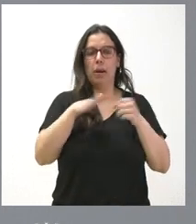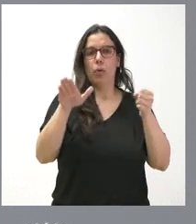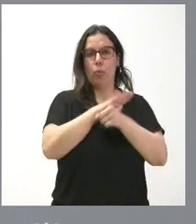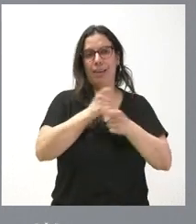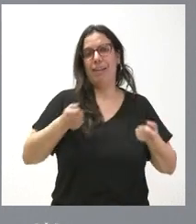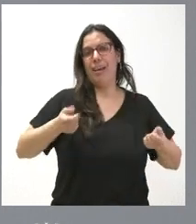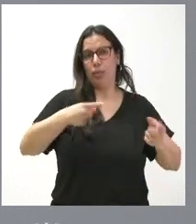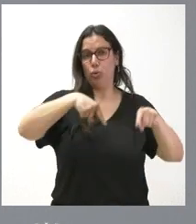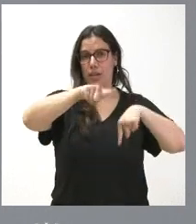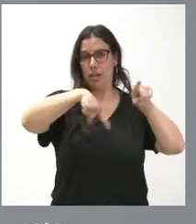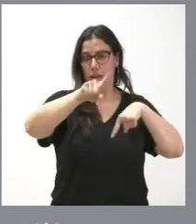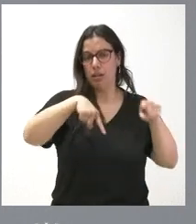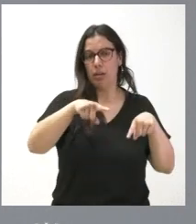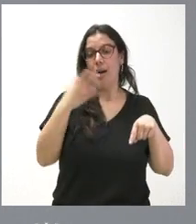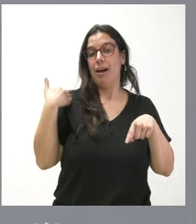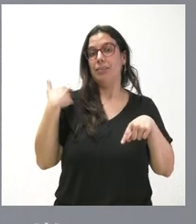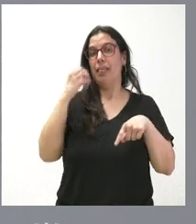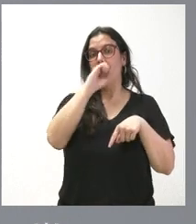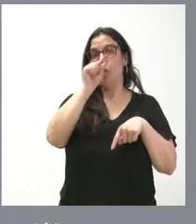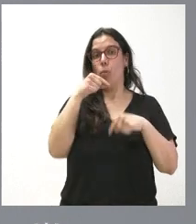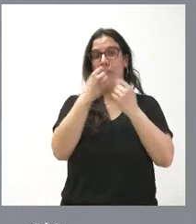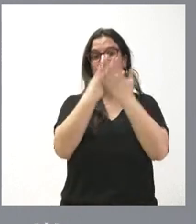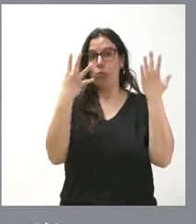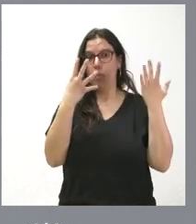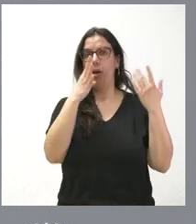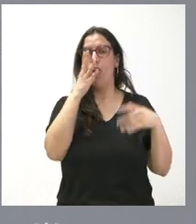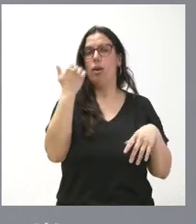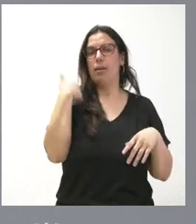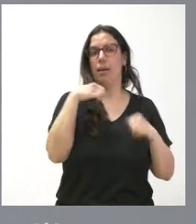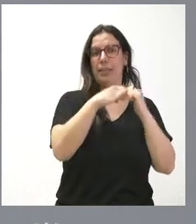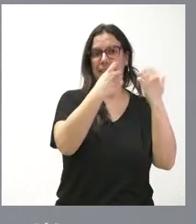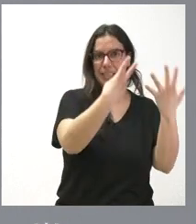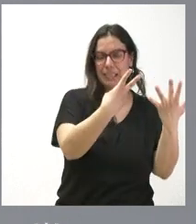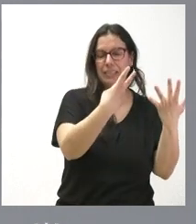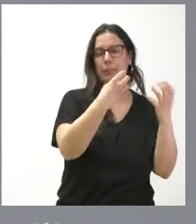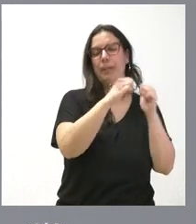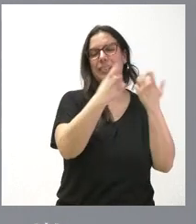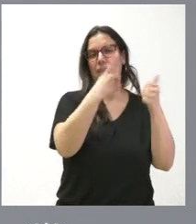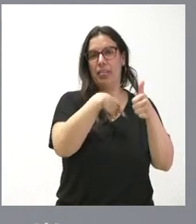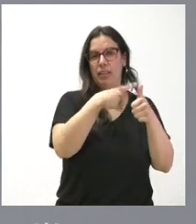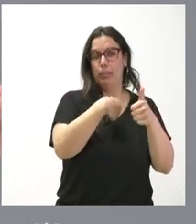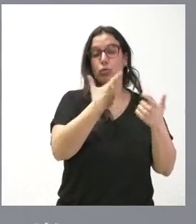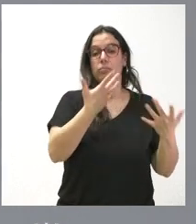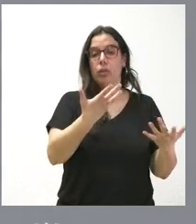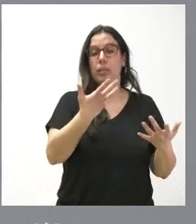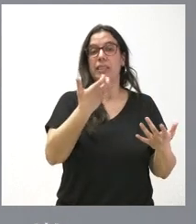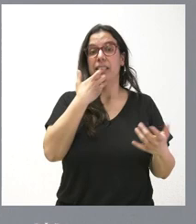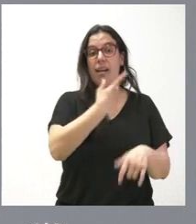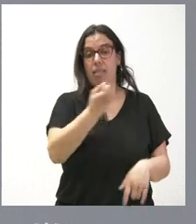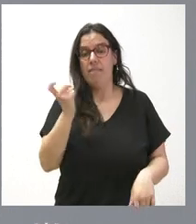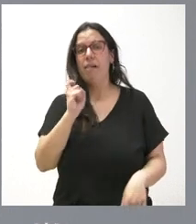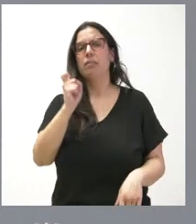gasto de este transporte, que pasaba en 19 céntimos, ha pasado a 26 céntimos. Y, lógicamente, en la medida en que pueda ser necesario también